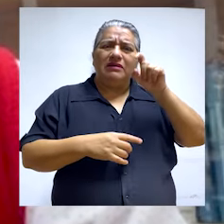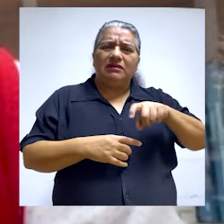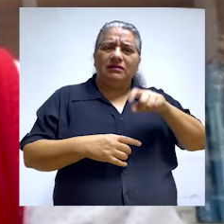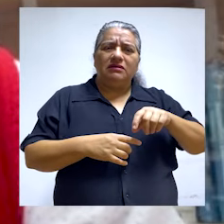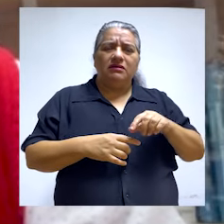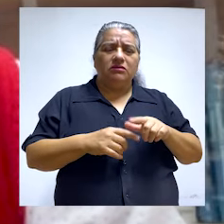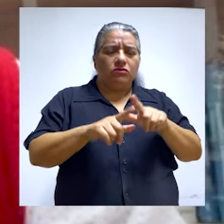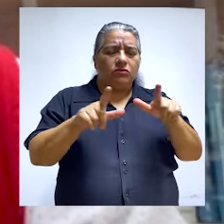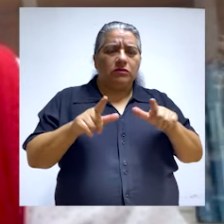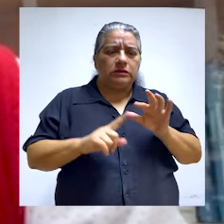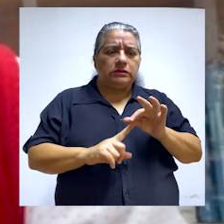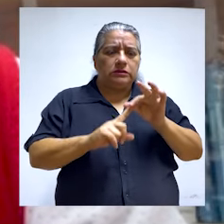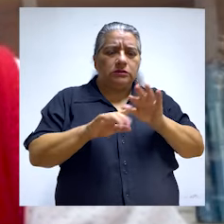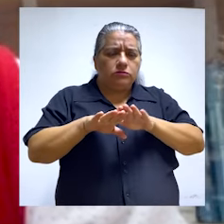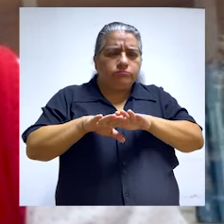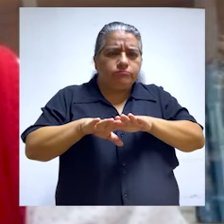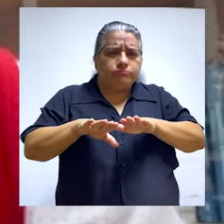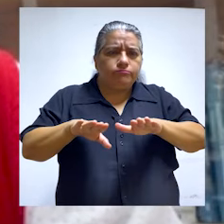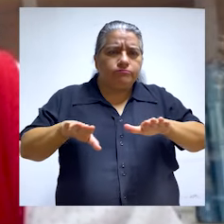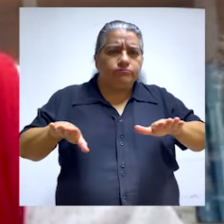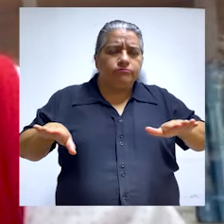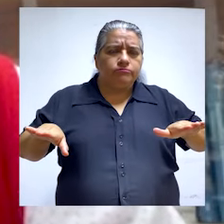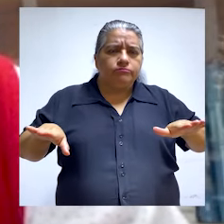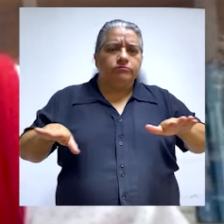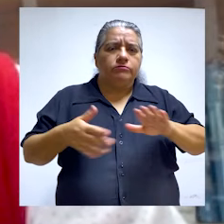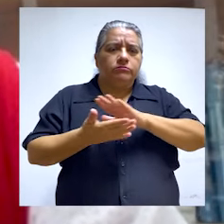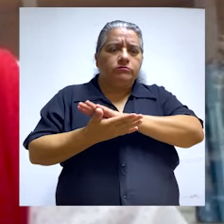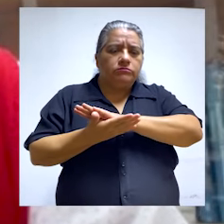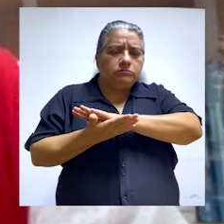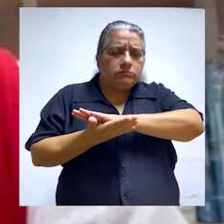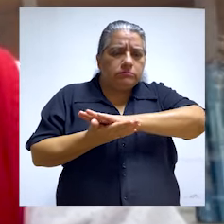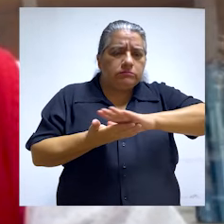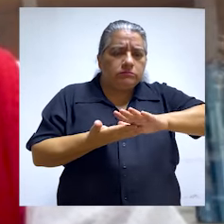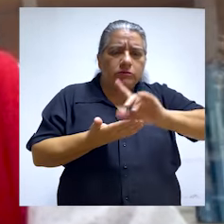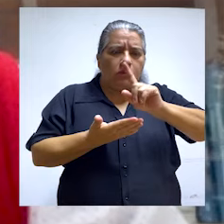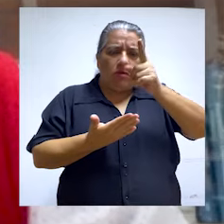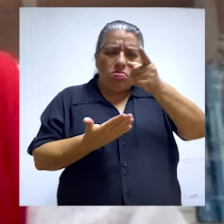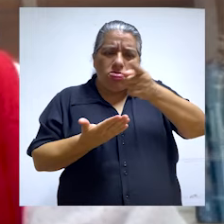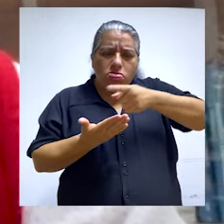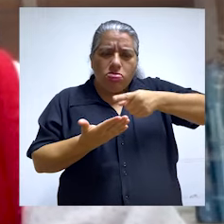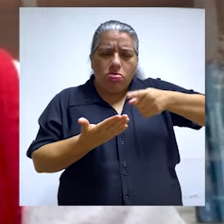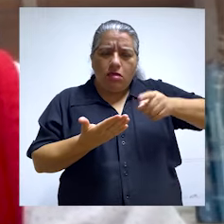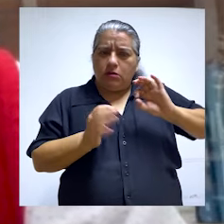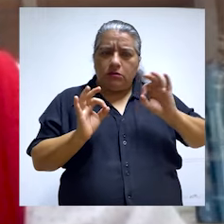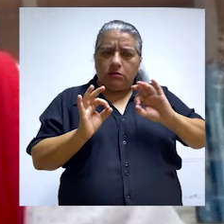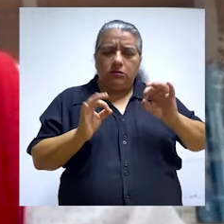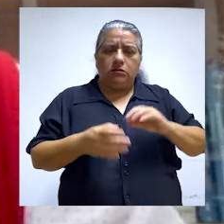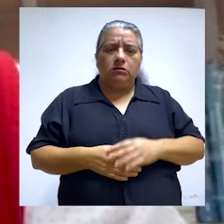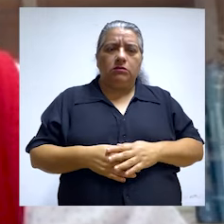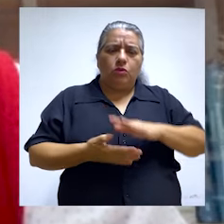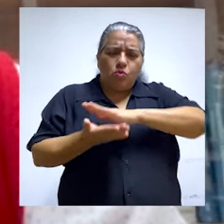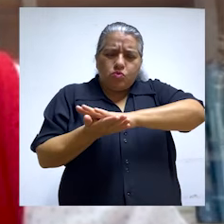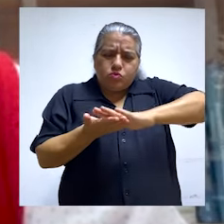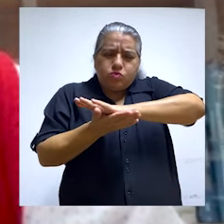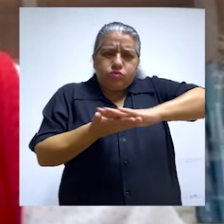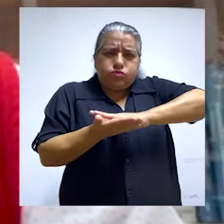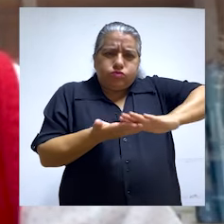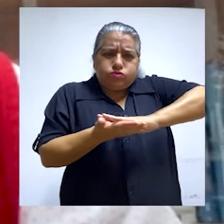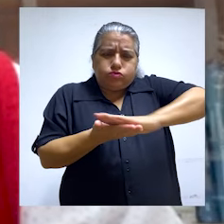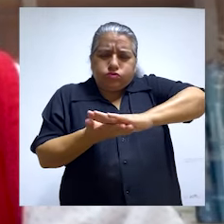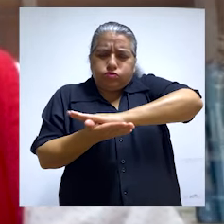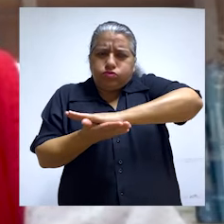cual pues necesita una infraestructura adecuada, necesita una loza lisa, sin fisuras, de repente